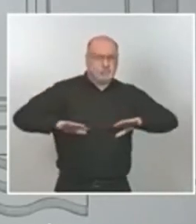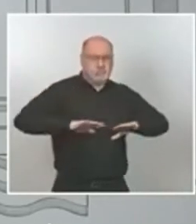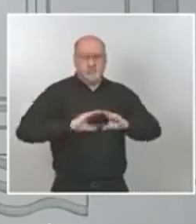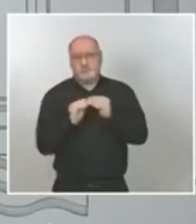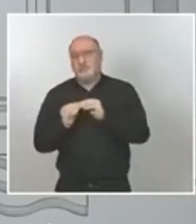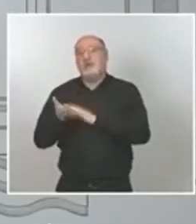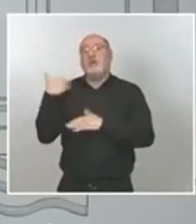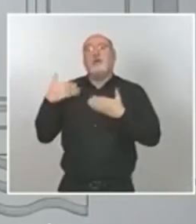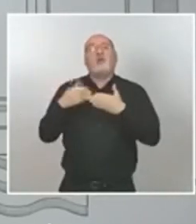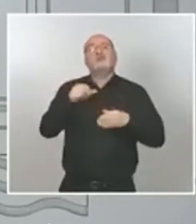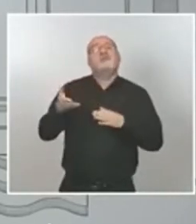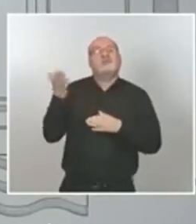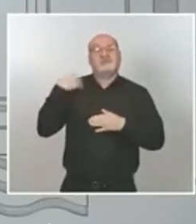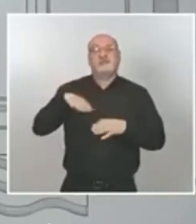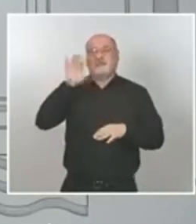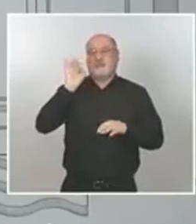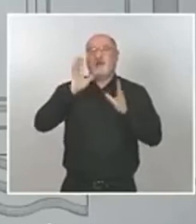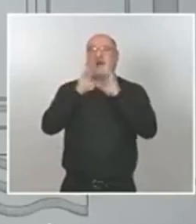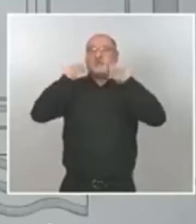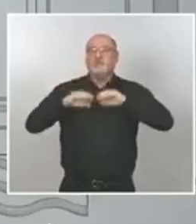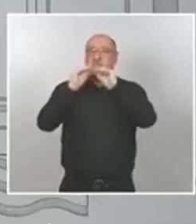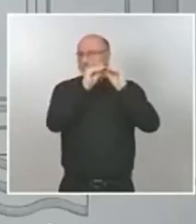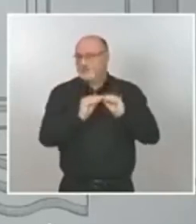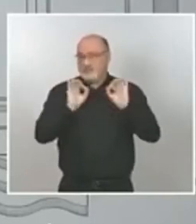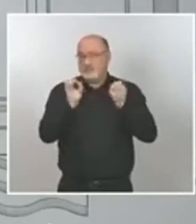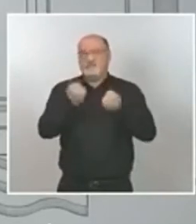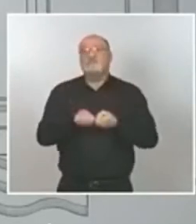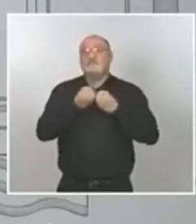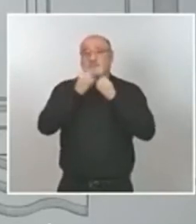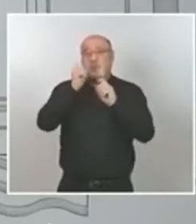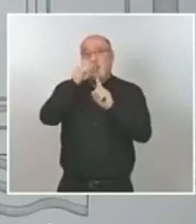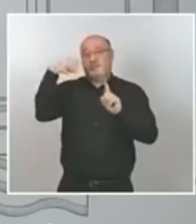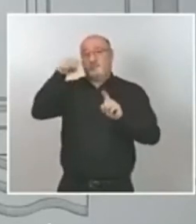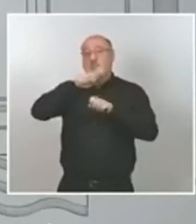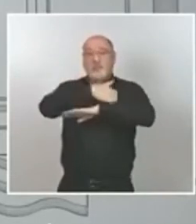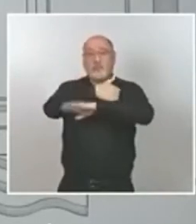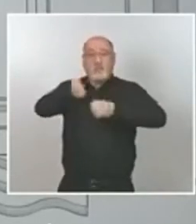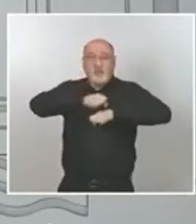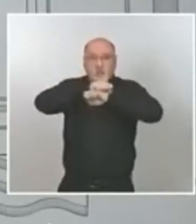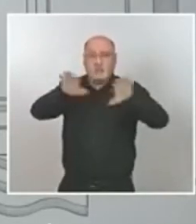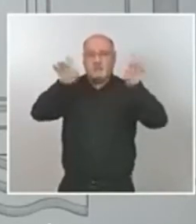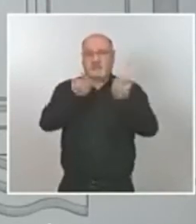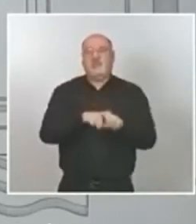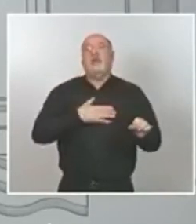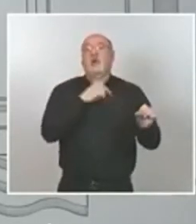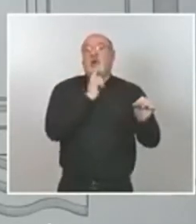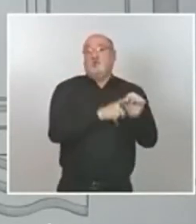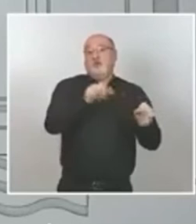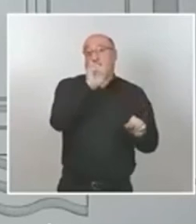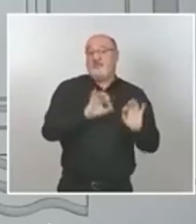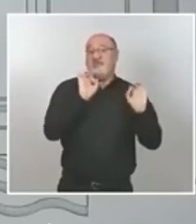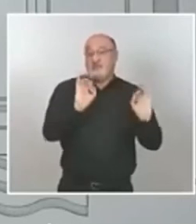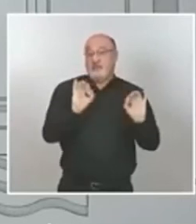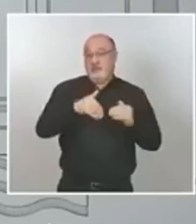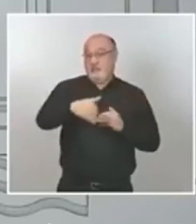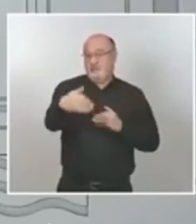semana pasada acordamos y así lo trasladamos a la opinión pública reiniciar la vacunación de AstraZeneca y nos dimos el tiempo durante todo el fin